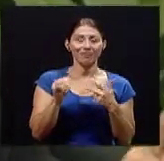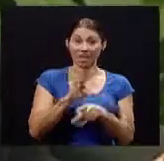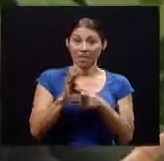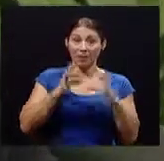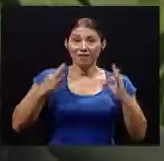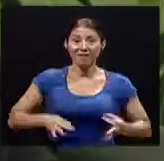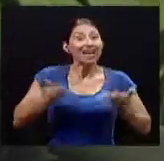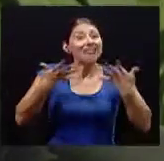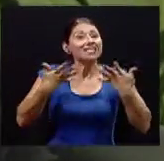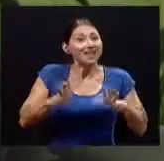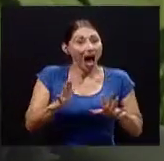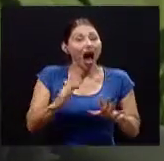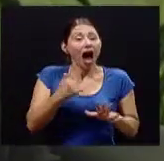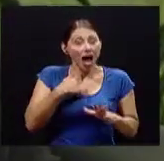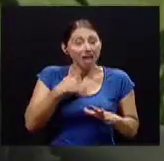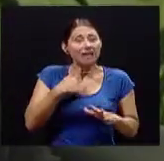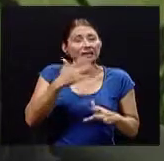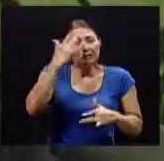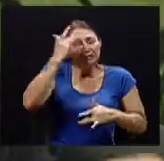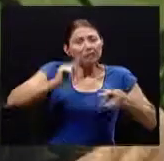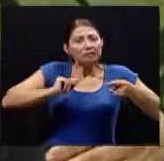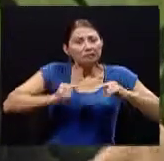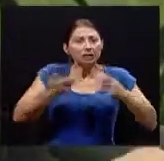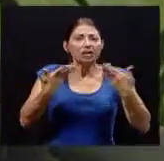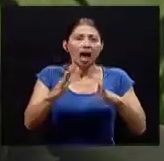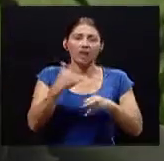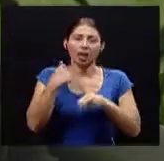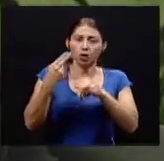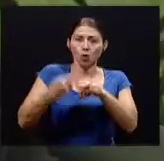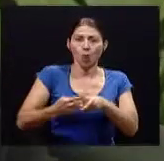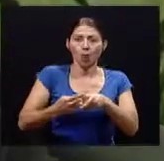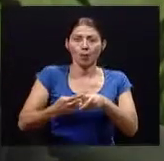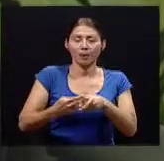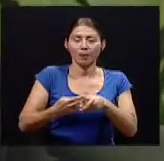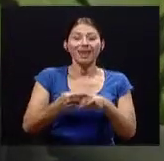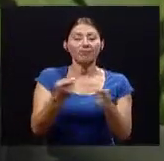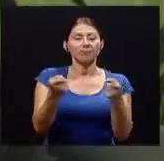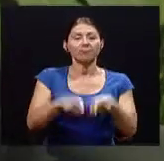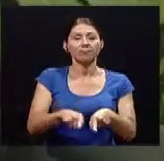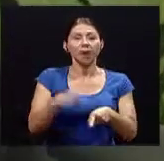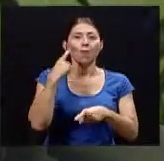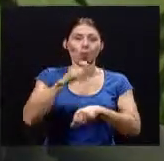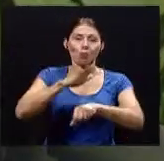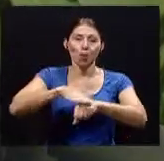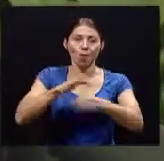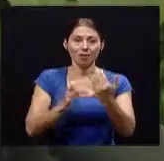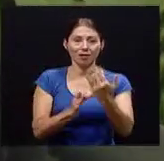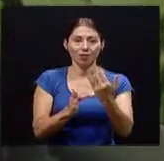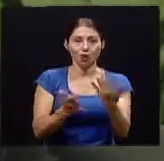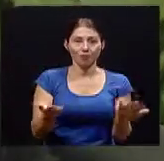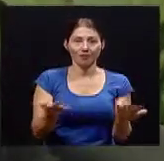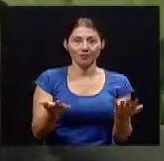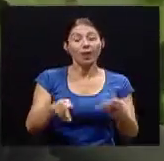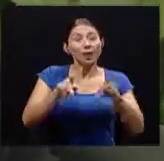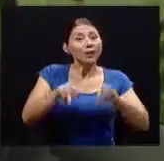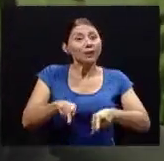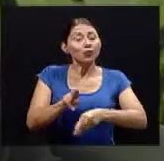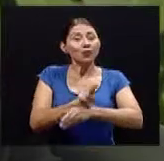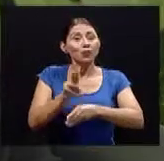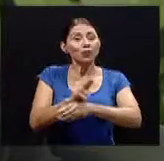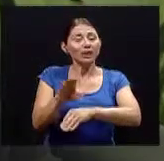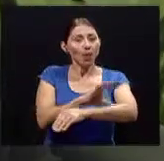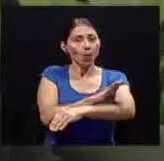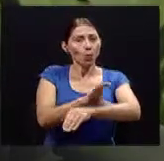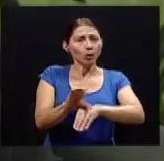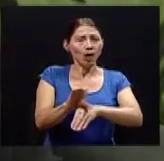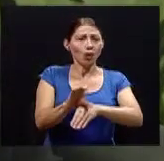las personas que usan la computadora con muchas horas y todas las personas que permanecen sentadas durante mucho tiempo al igual que las